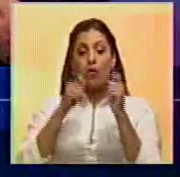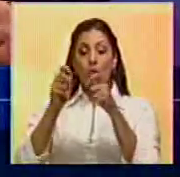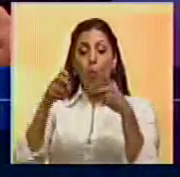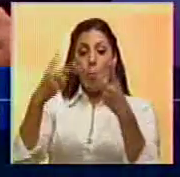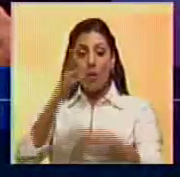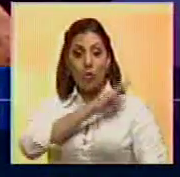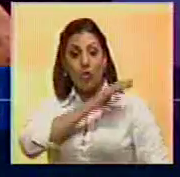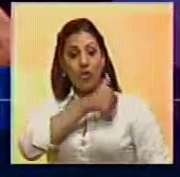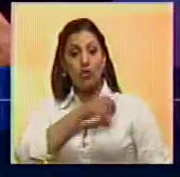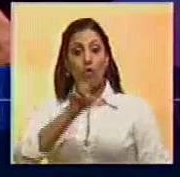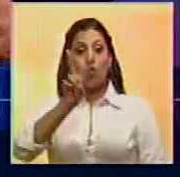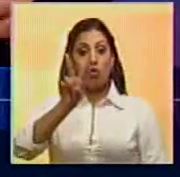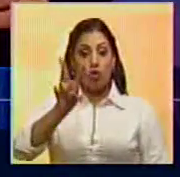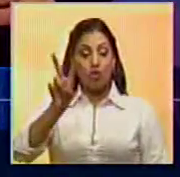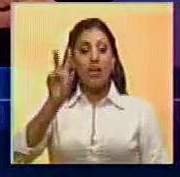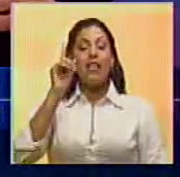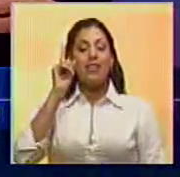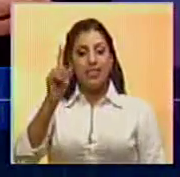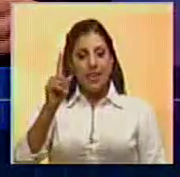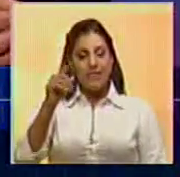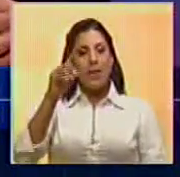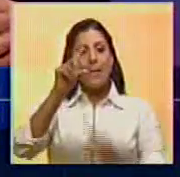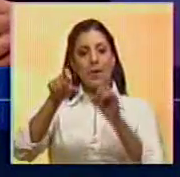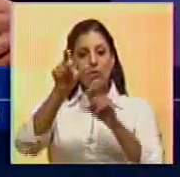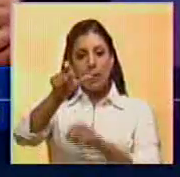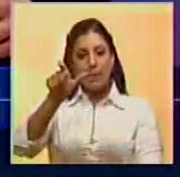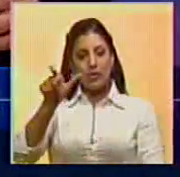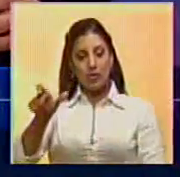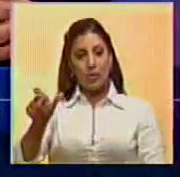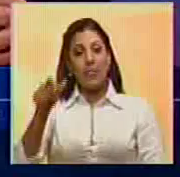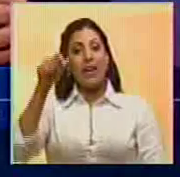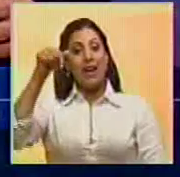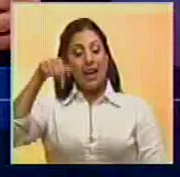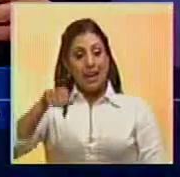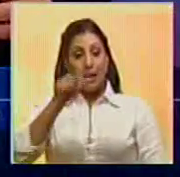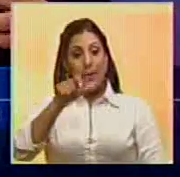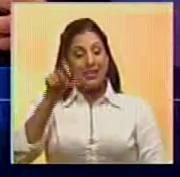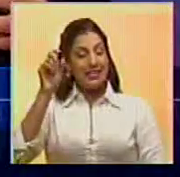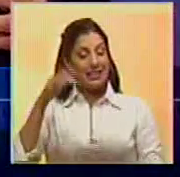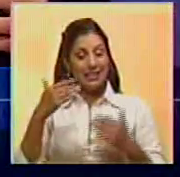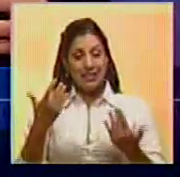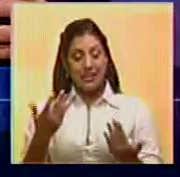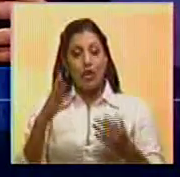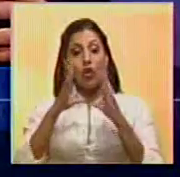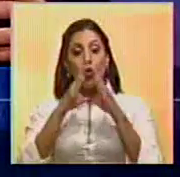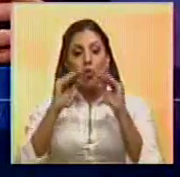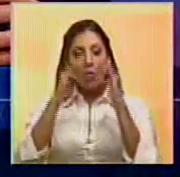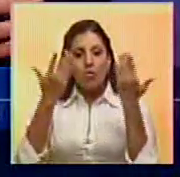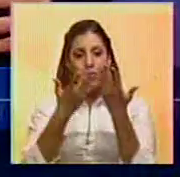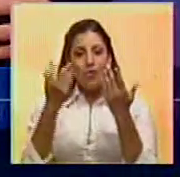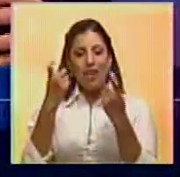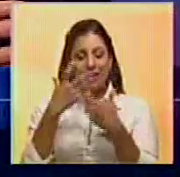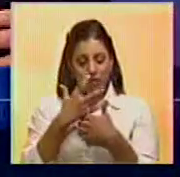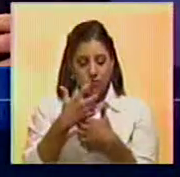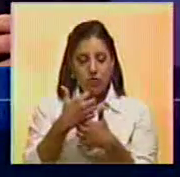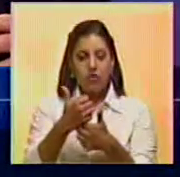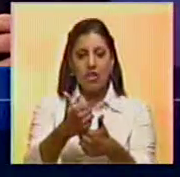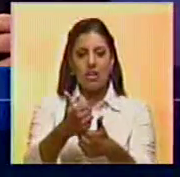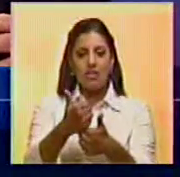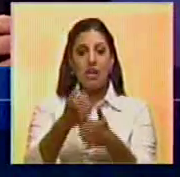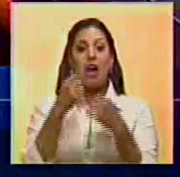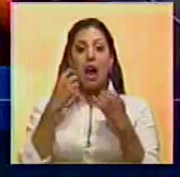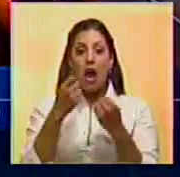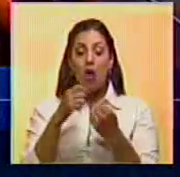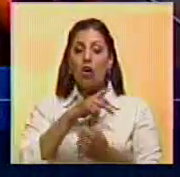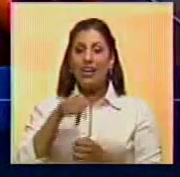de los nuevos dos rectores debe ser consensual. Lo necesita el país ahorita es un CNE en el que todo el mundo confíe. Esta es una oportunidad